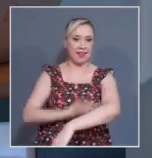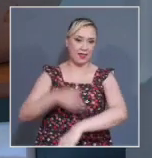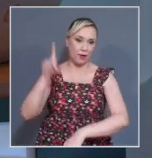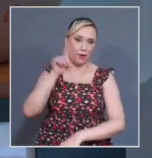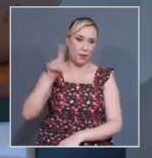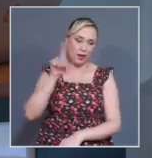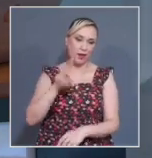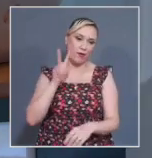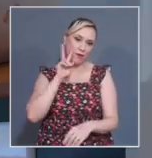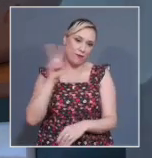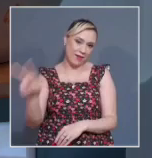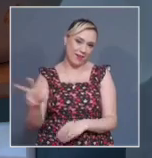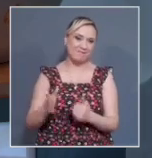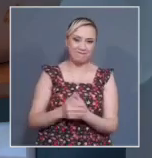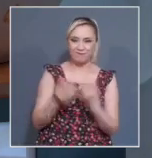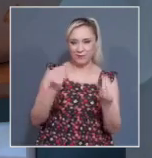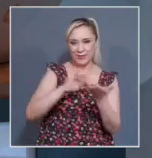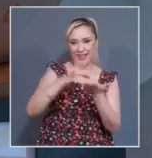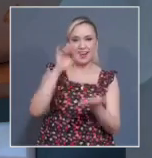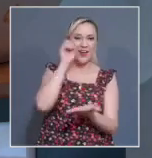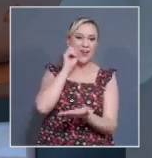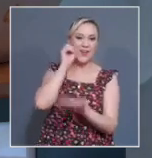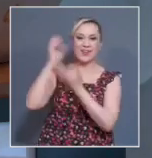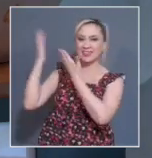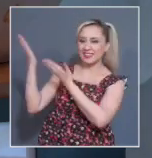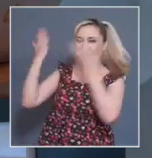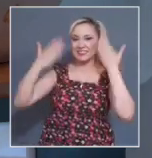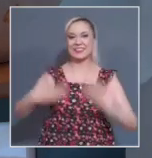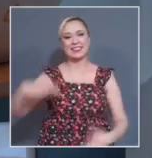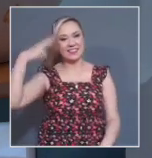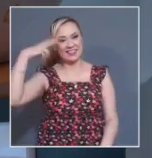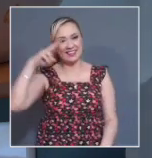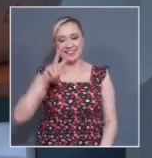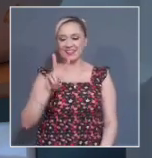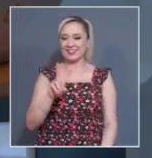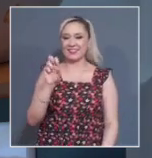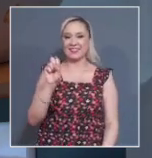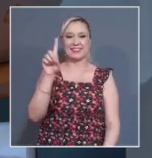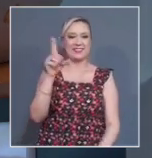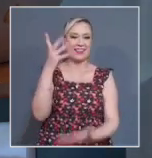gracias. Soy Óscar González. Excelente fin de semana. Nos vemos en la próxima.